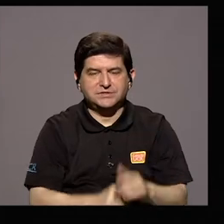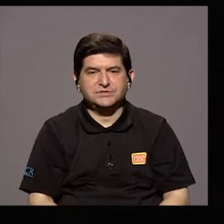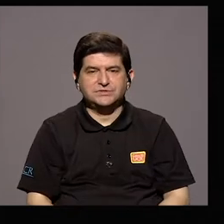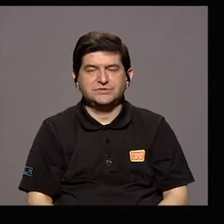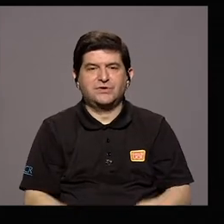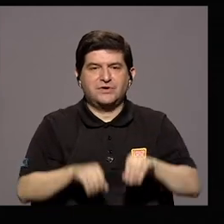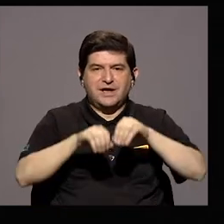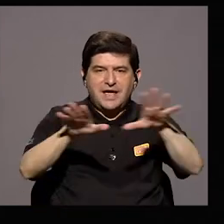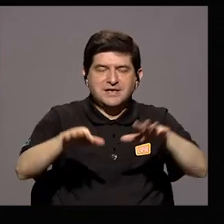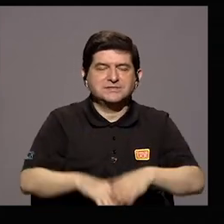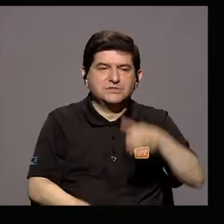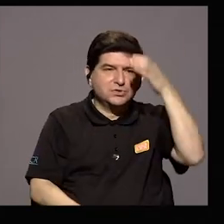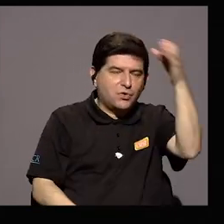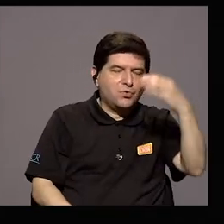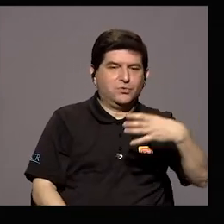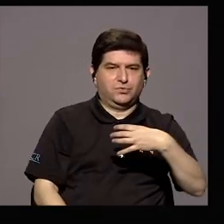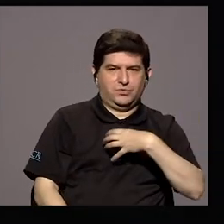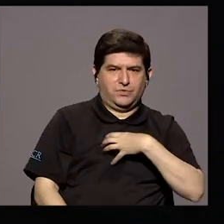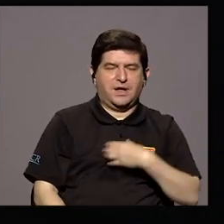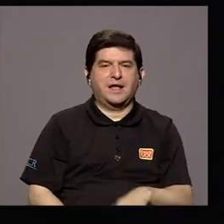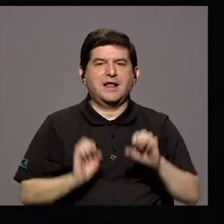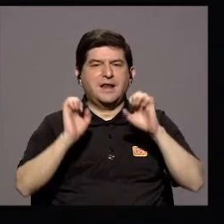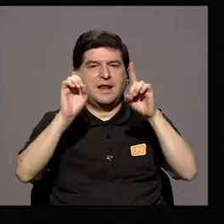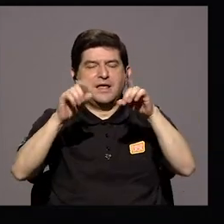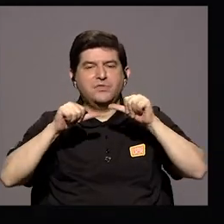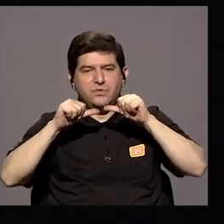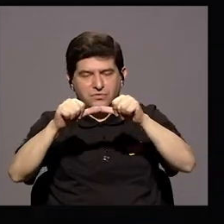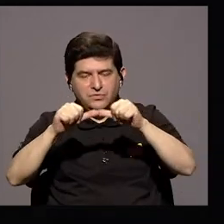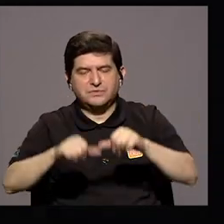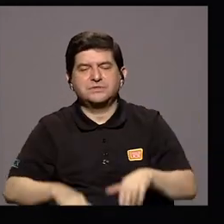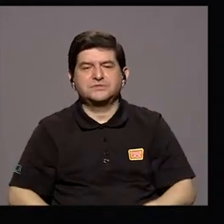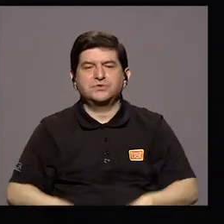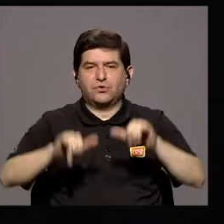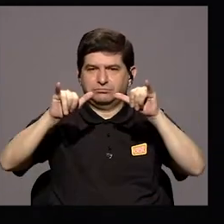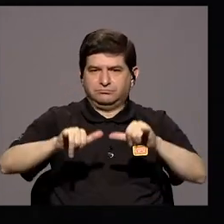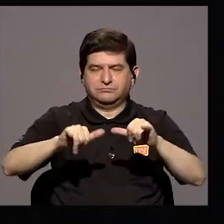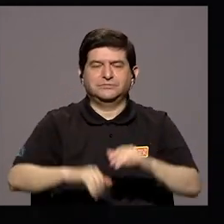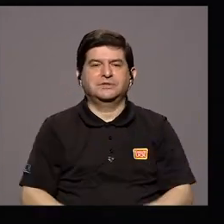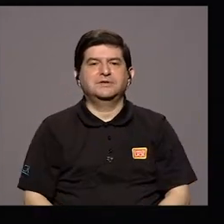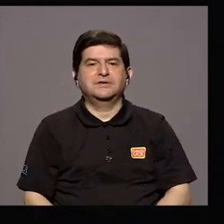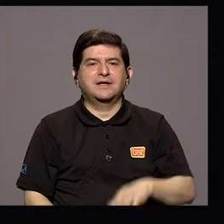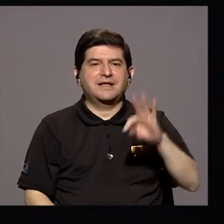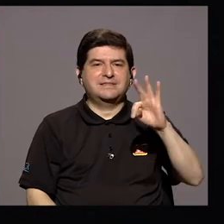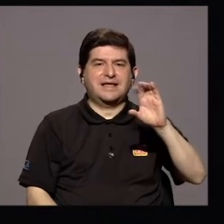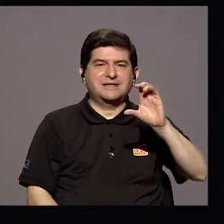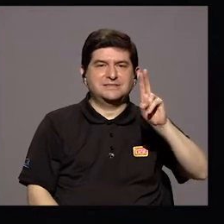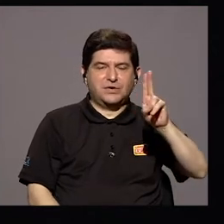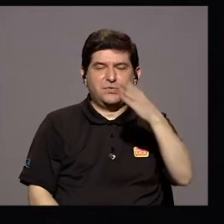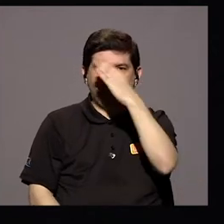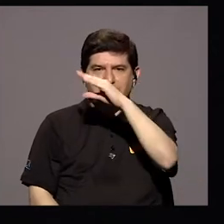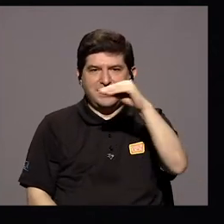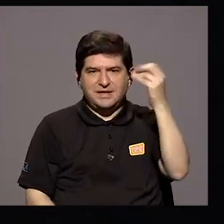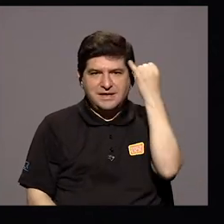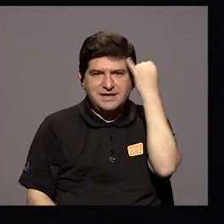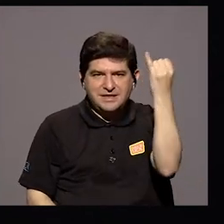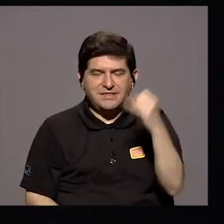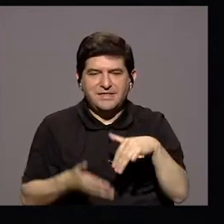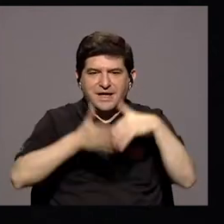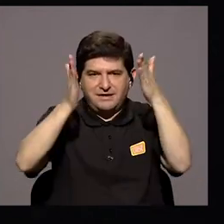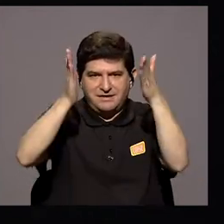En extensión cultural En patrimonio En educación Continua y permanente En el TCU Y las iniciativas